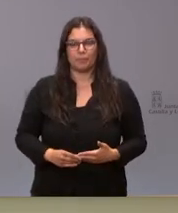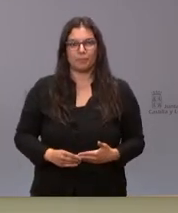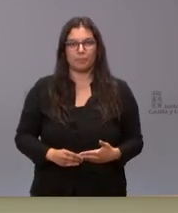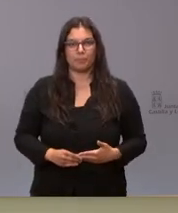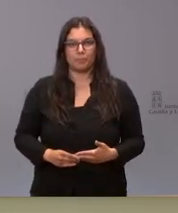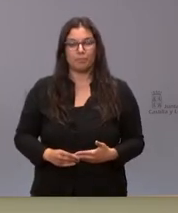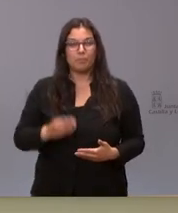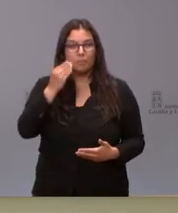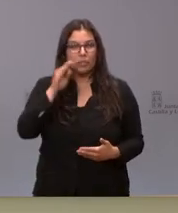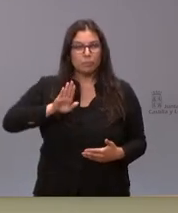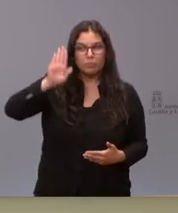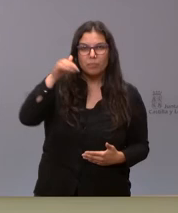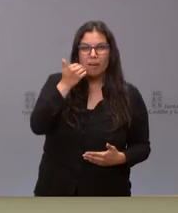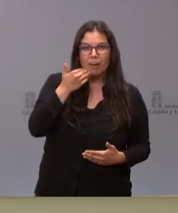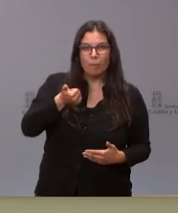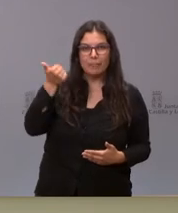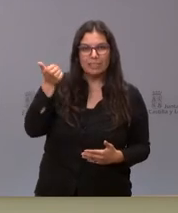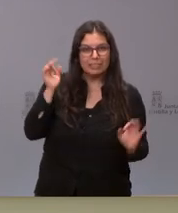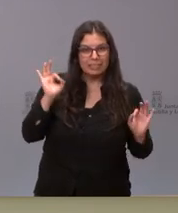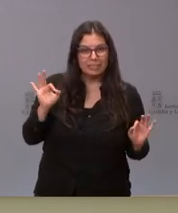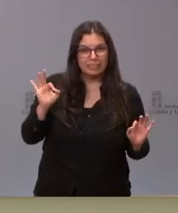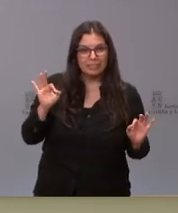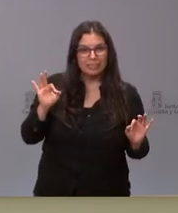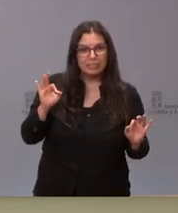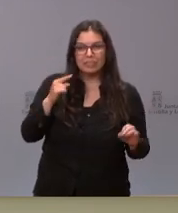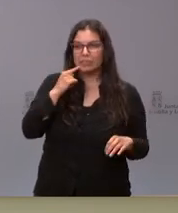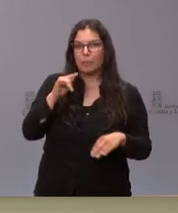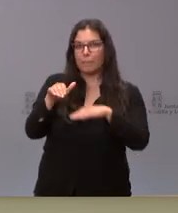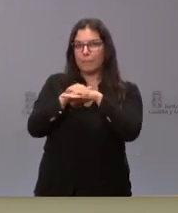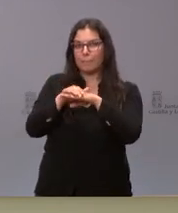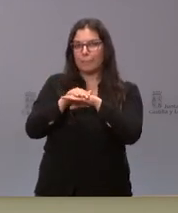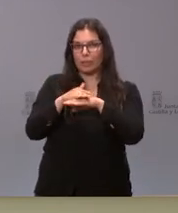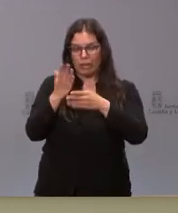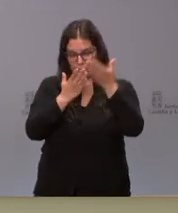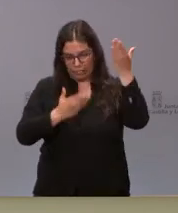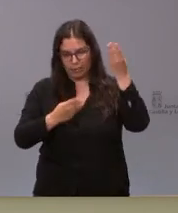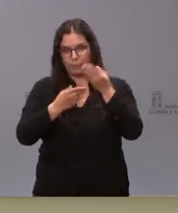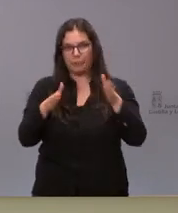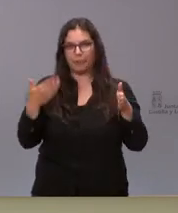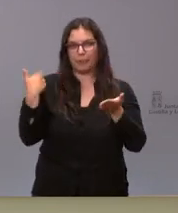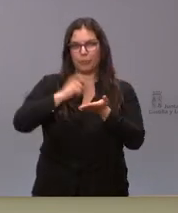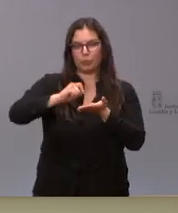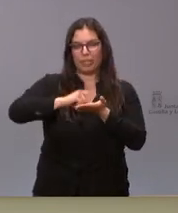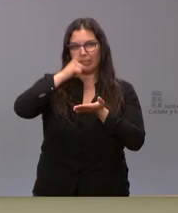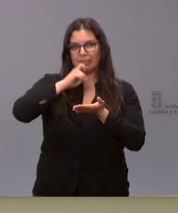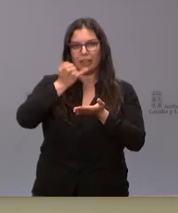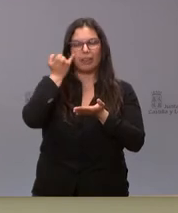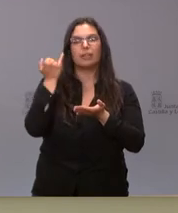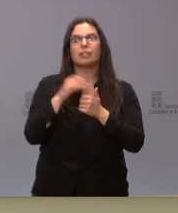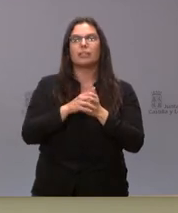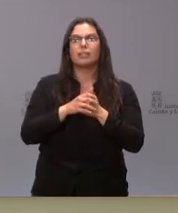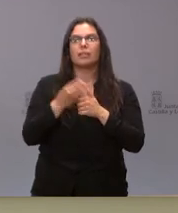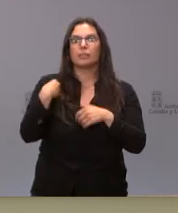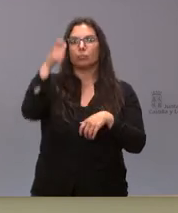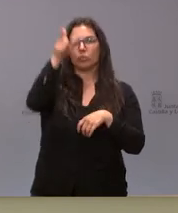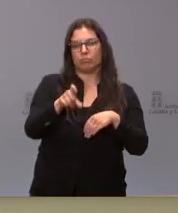creo que hay alguna pregunta más en la sala ¿no? perdona que es que la tenía por aquí traspapelada la tenía apuntada en su condición de consejero